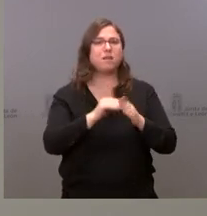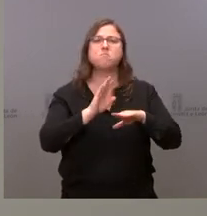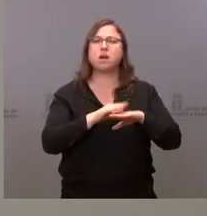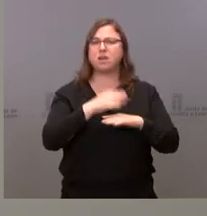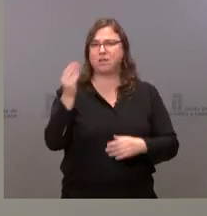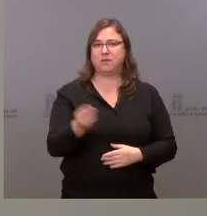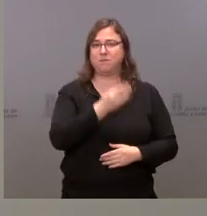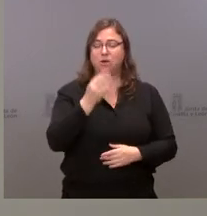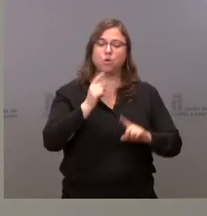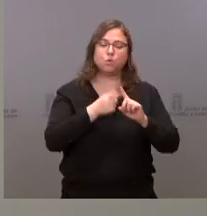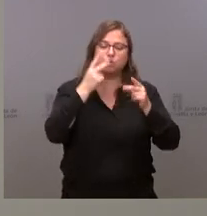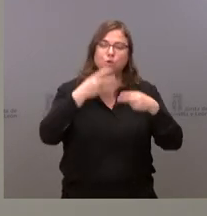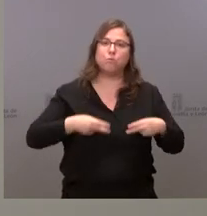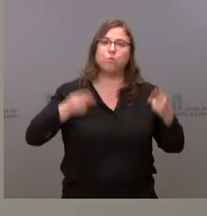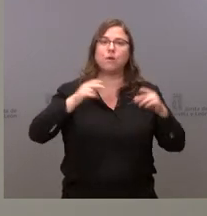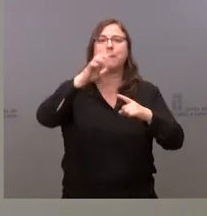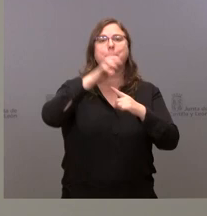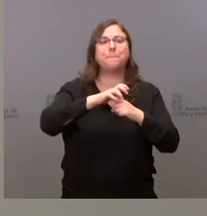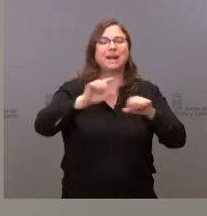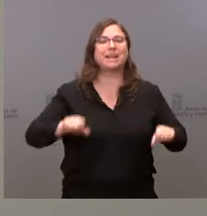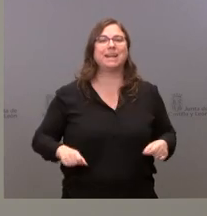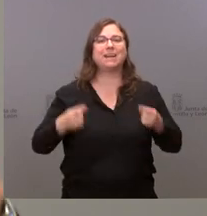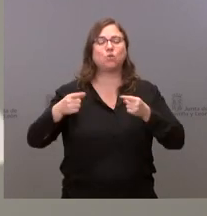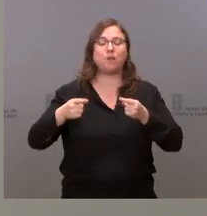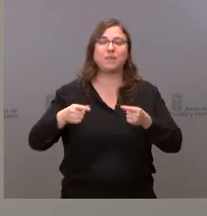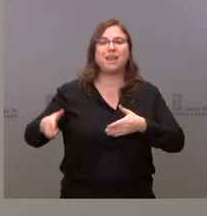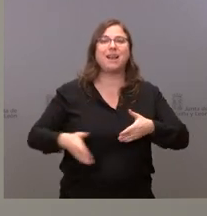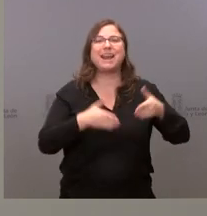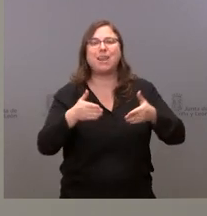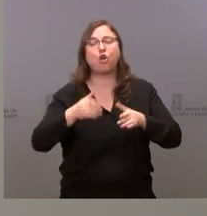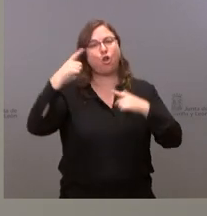del equipamiento de uso público en el Parque Natural Caño del Río Lobos.